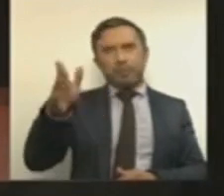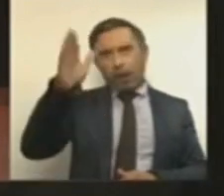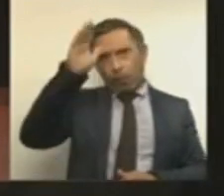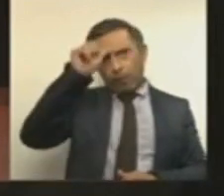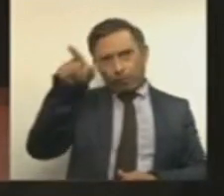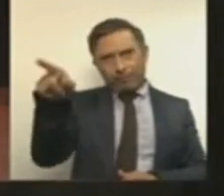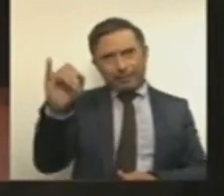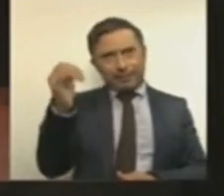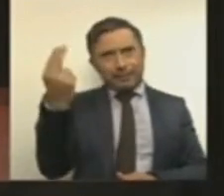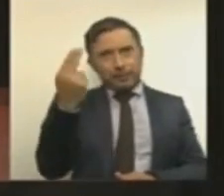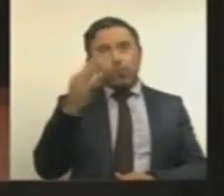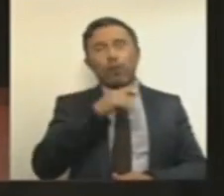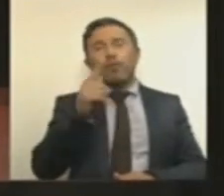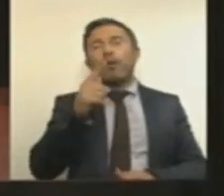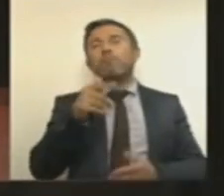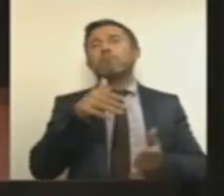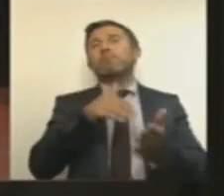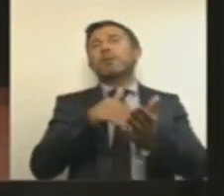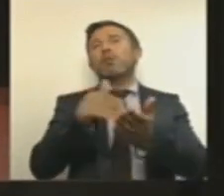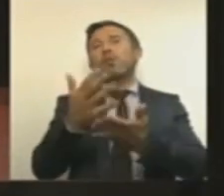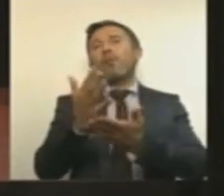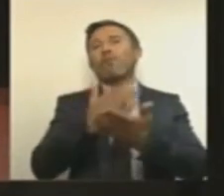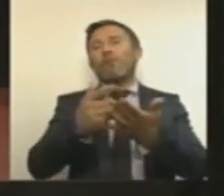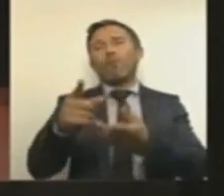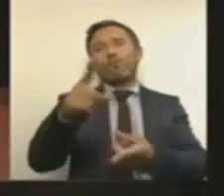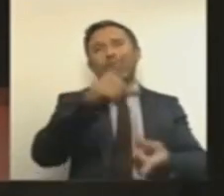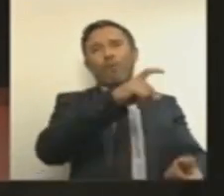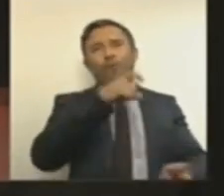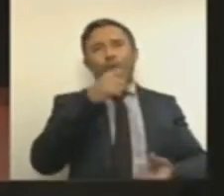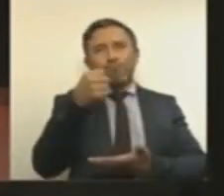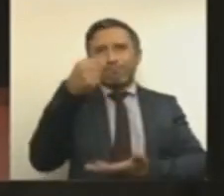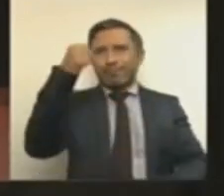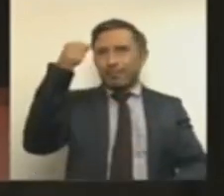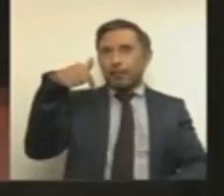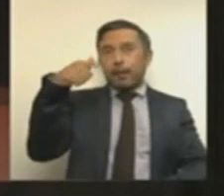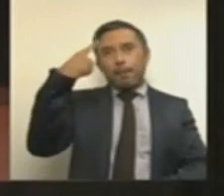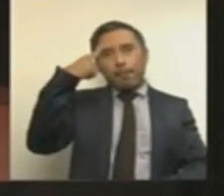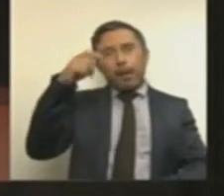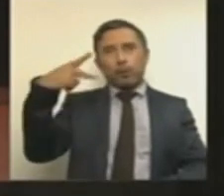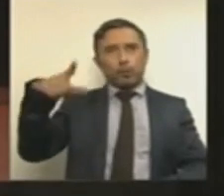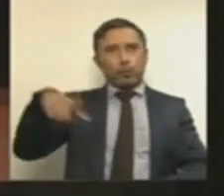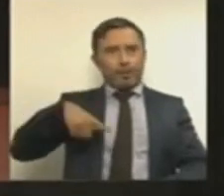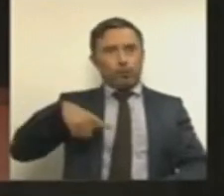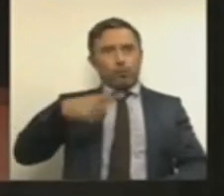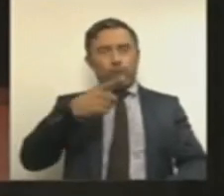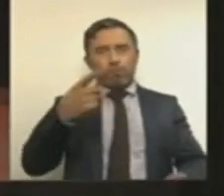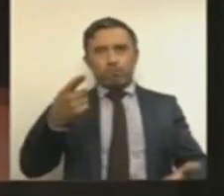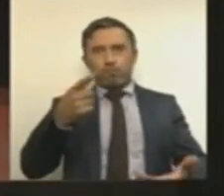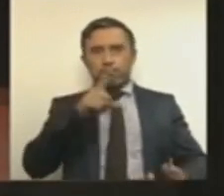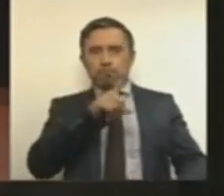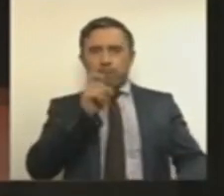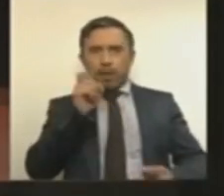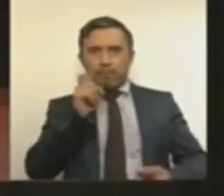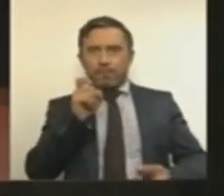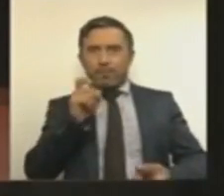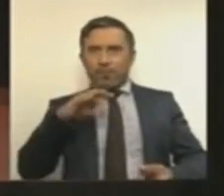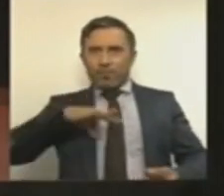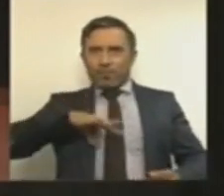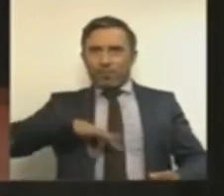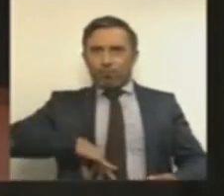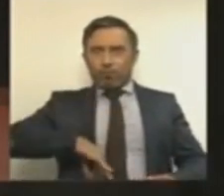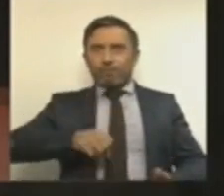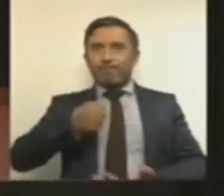recuperar montos millonarios en beneficio de las arcas públicas. Pero por ello necesitamos que se